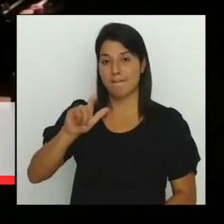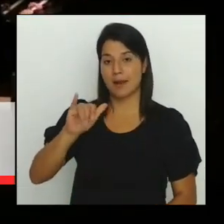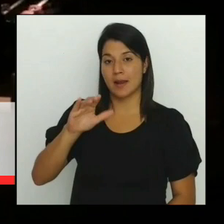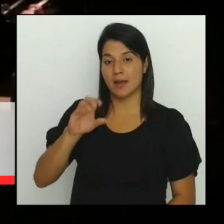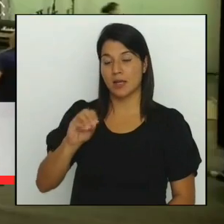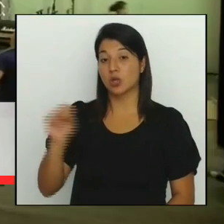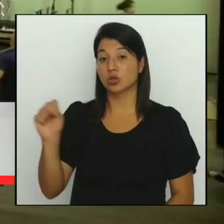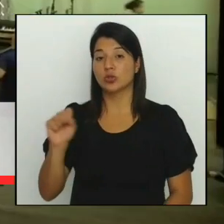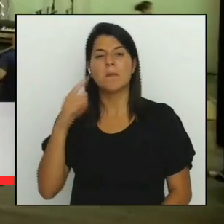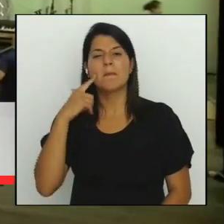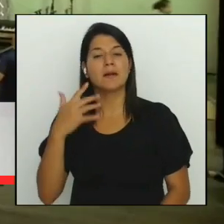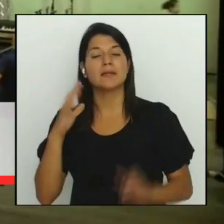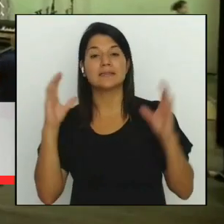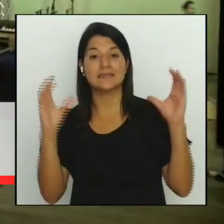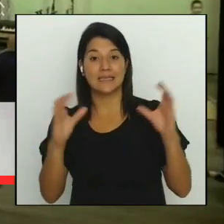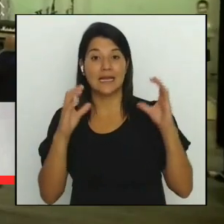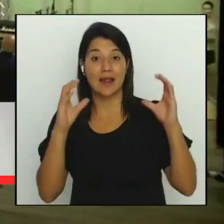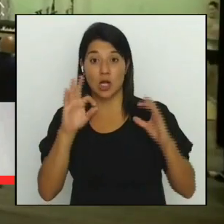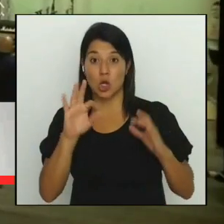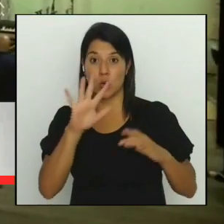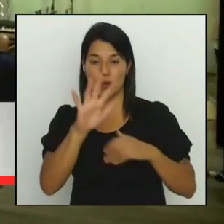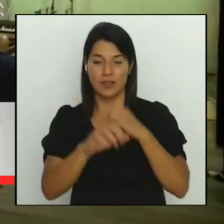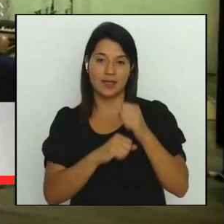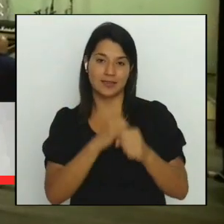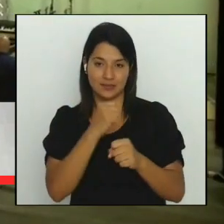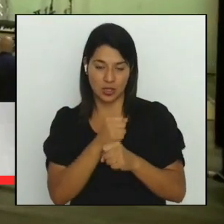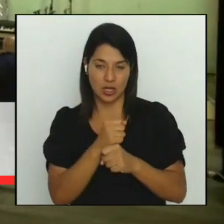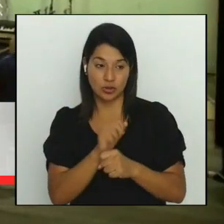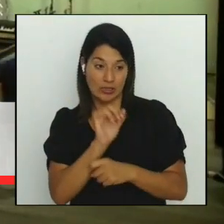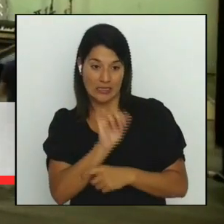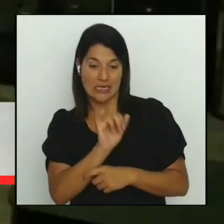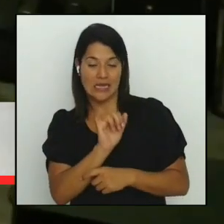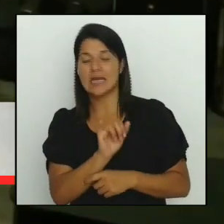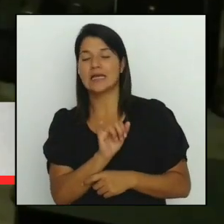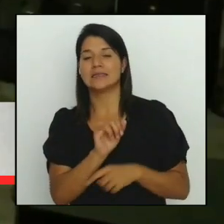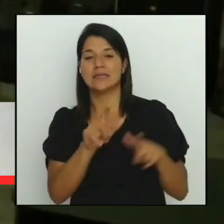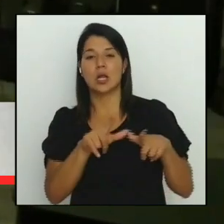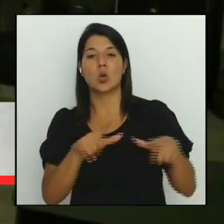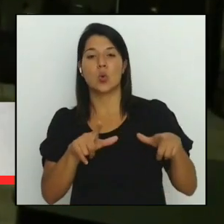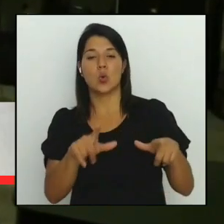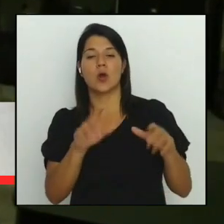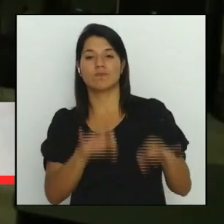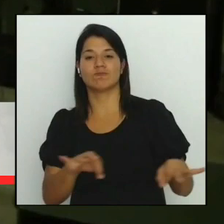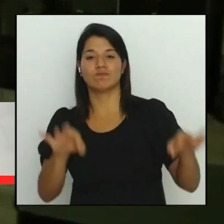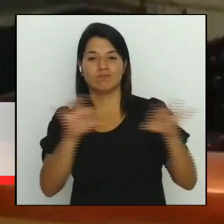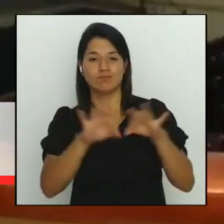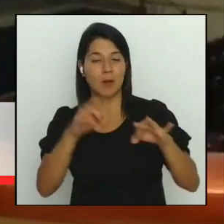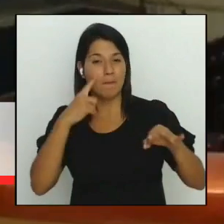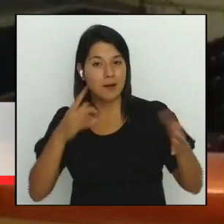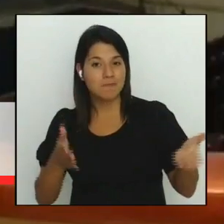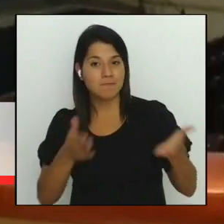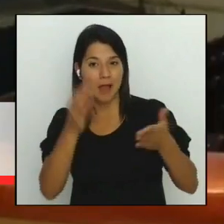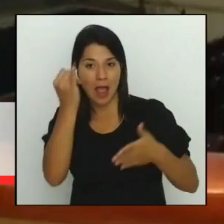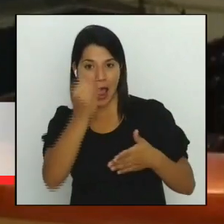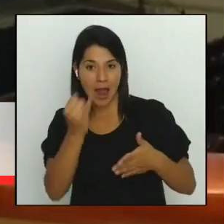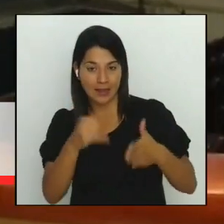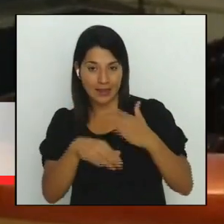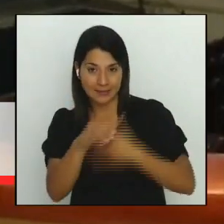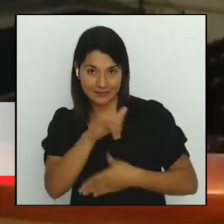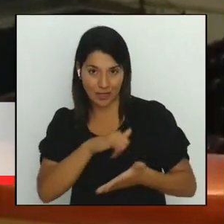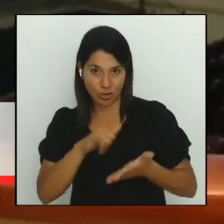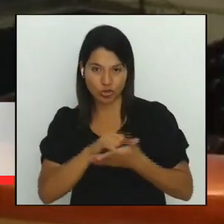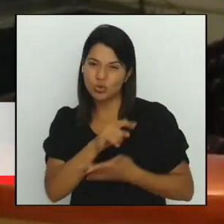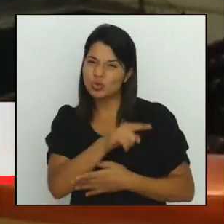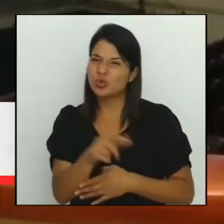95 aniversario de este destacado espacio para el arte josefino sabía que estamos celebrando el